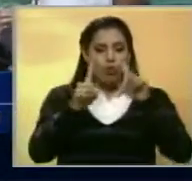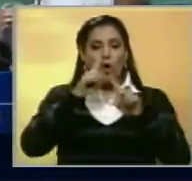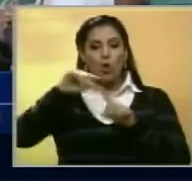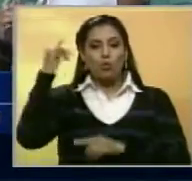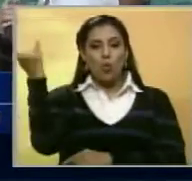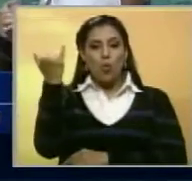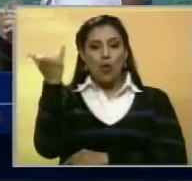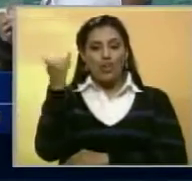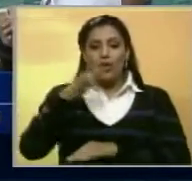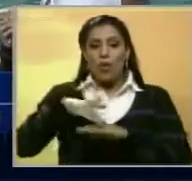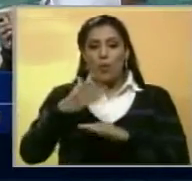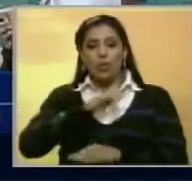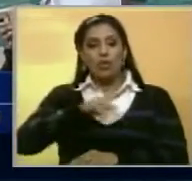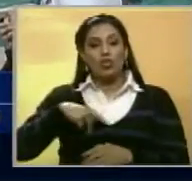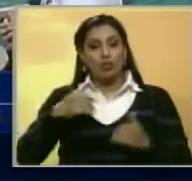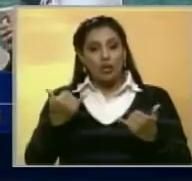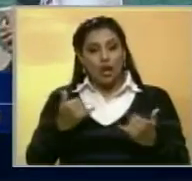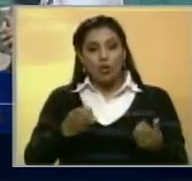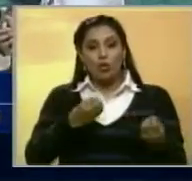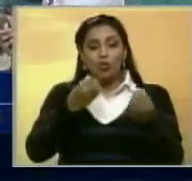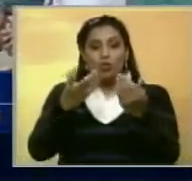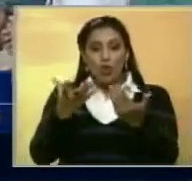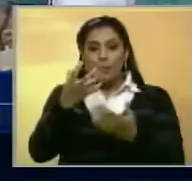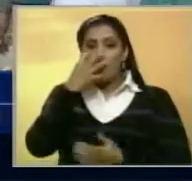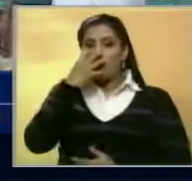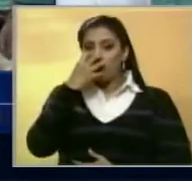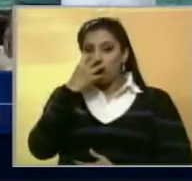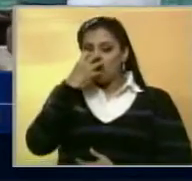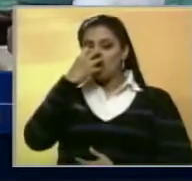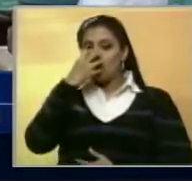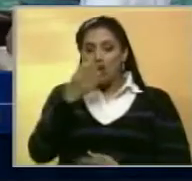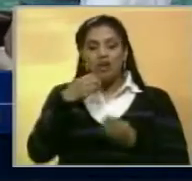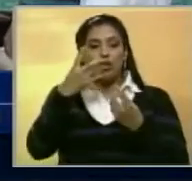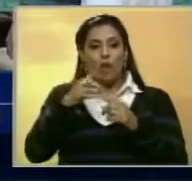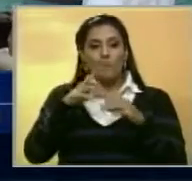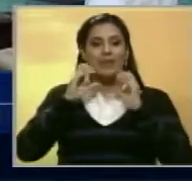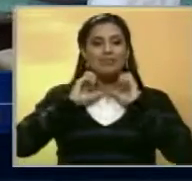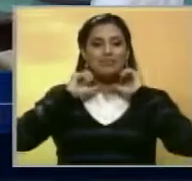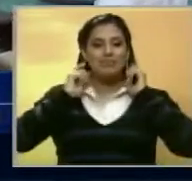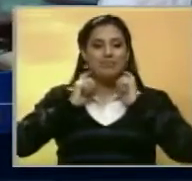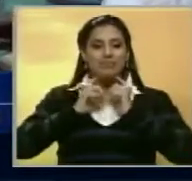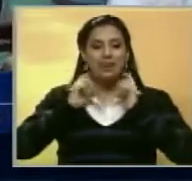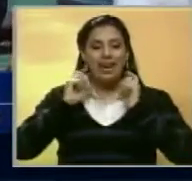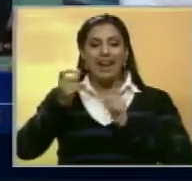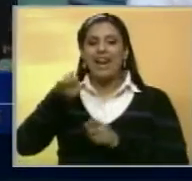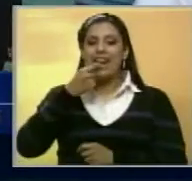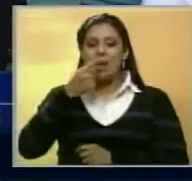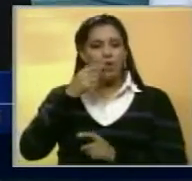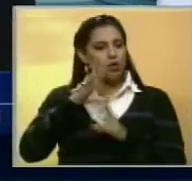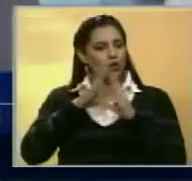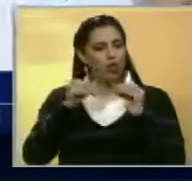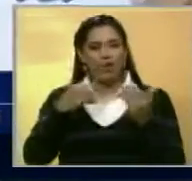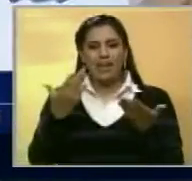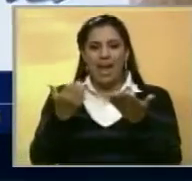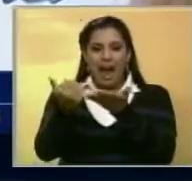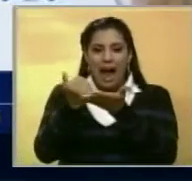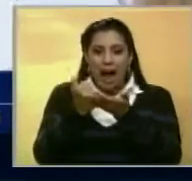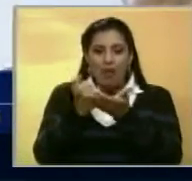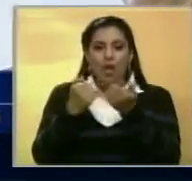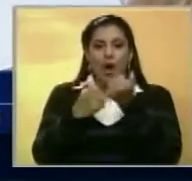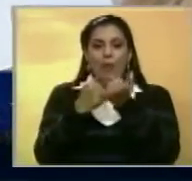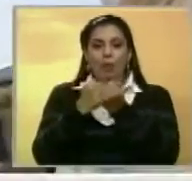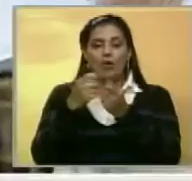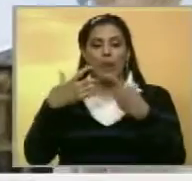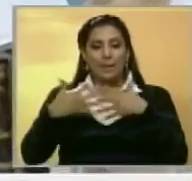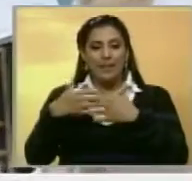del Junquito, porque vamos a hacer la entrega de nebulizadores, de collarines, de medicamentos, todo esto con apoyo de la empresa